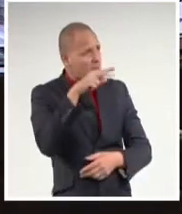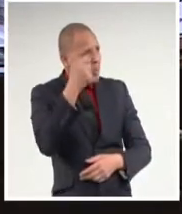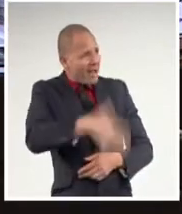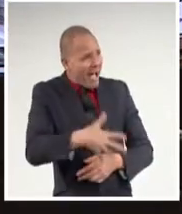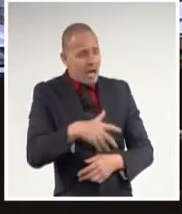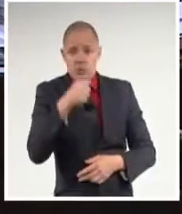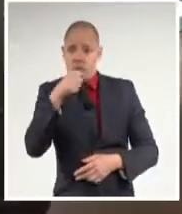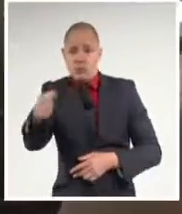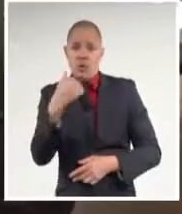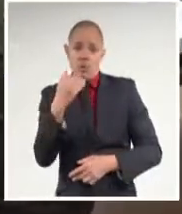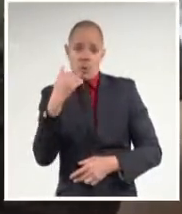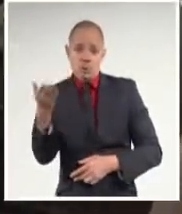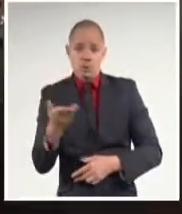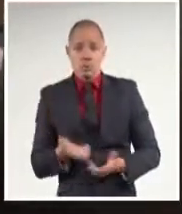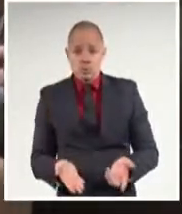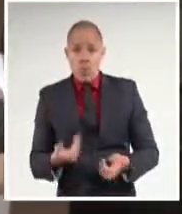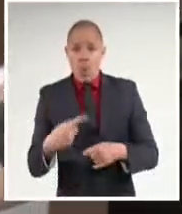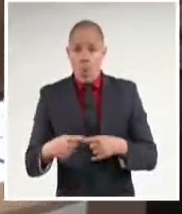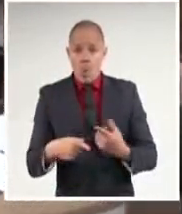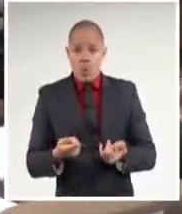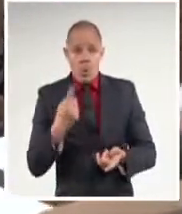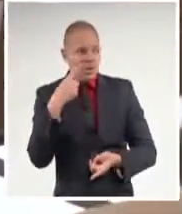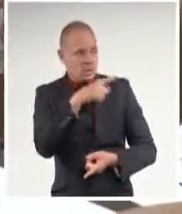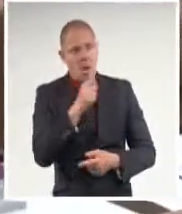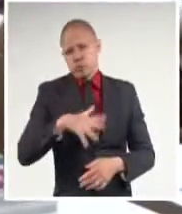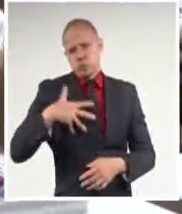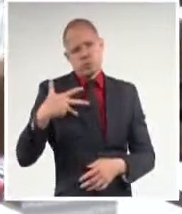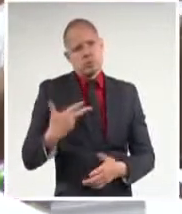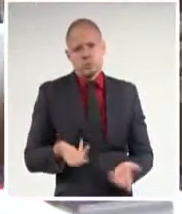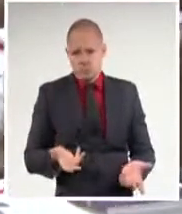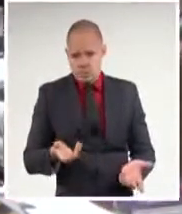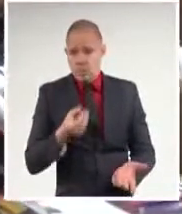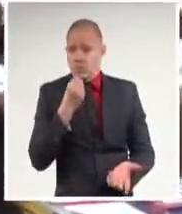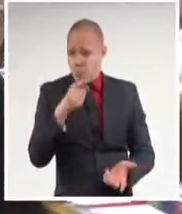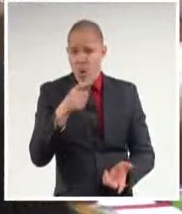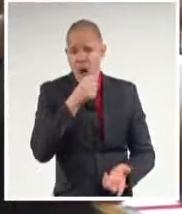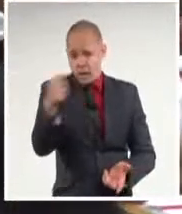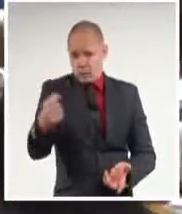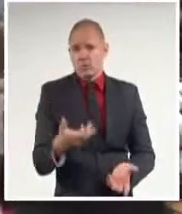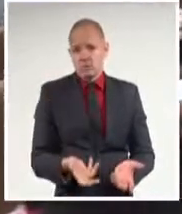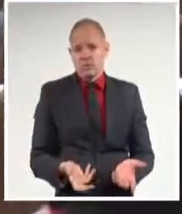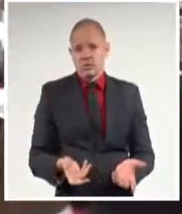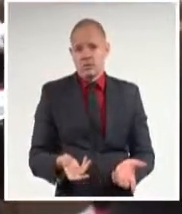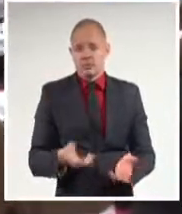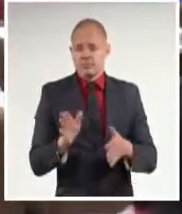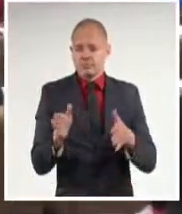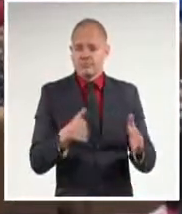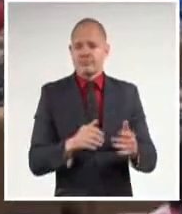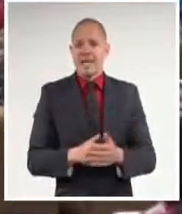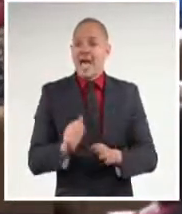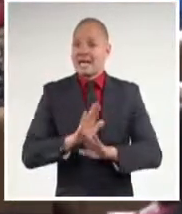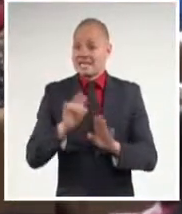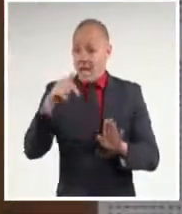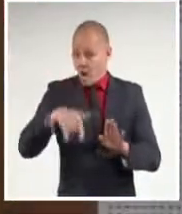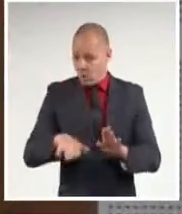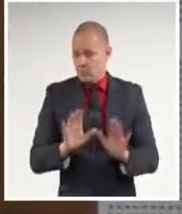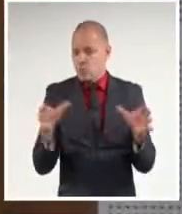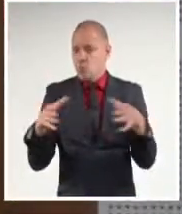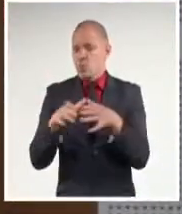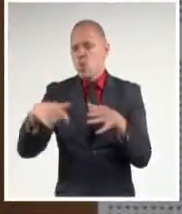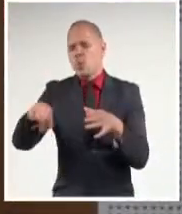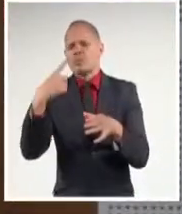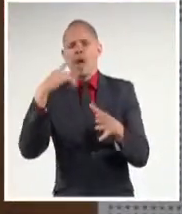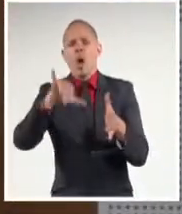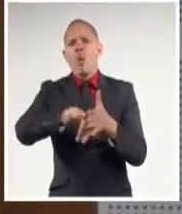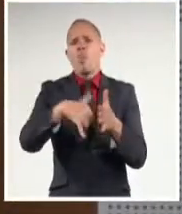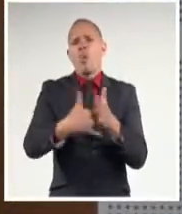lo que sea excesivo en materia de precios. En la sesión matutina de este jueves, el tercer pleno del Comité Central analizó también los proyectos de